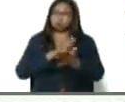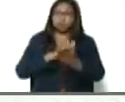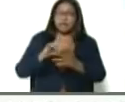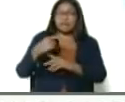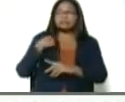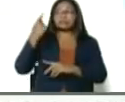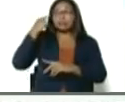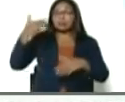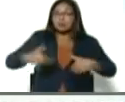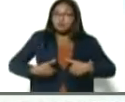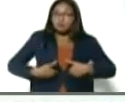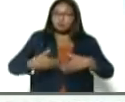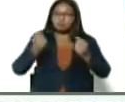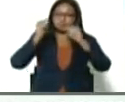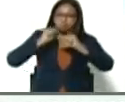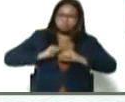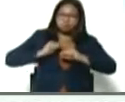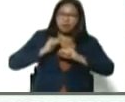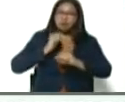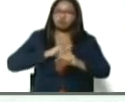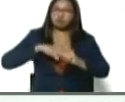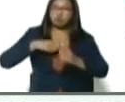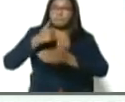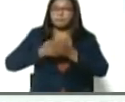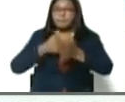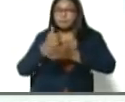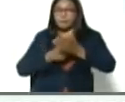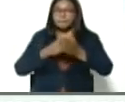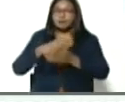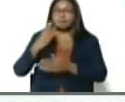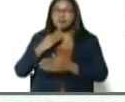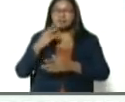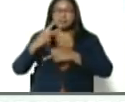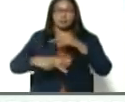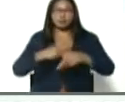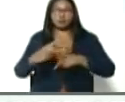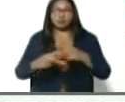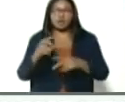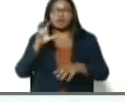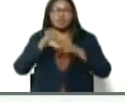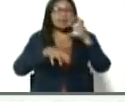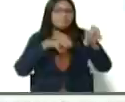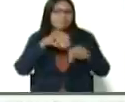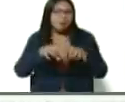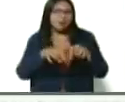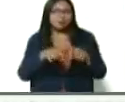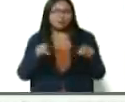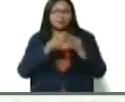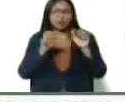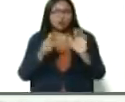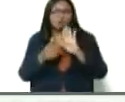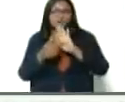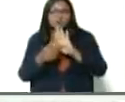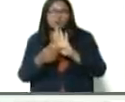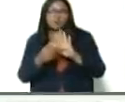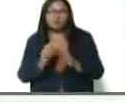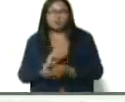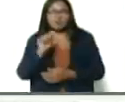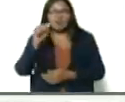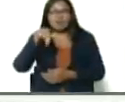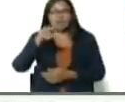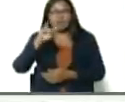nuestro país para vencer las sanciones a partir de sus experiencias productivas y este animal que es Mirabella Aquiles